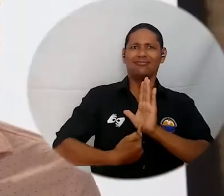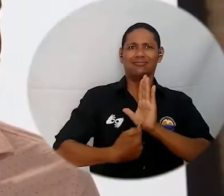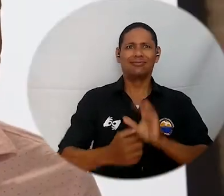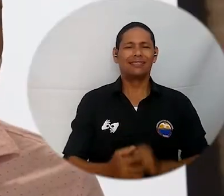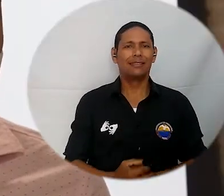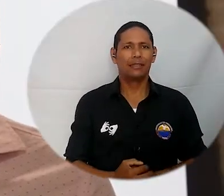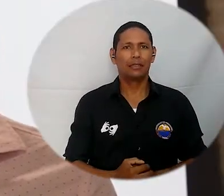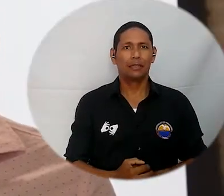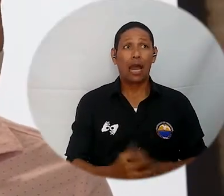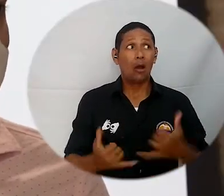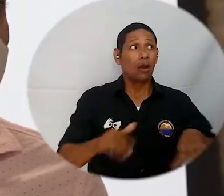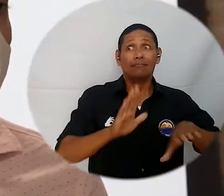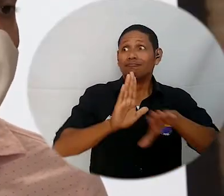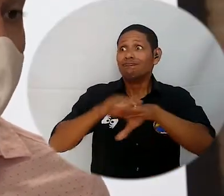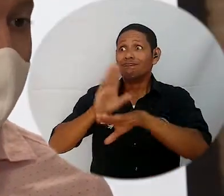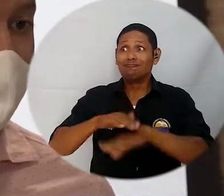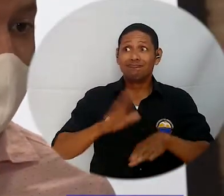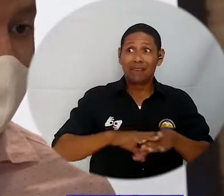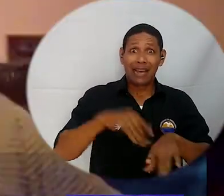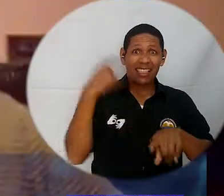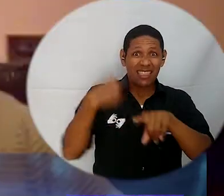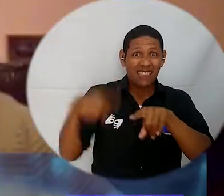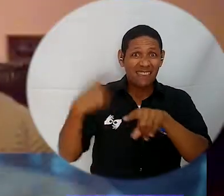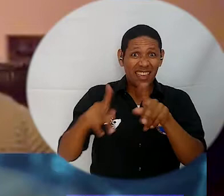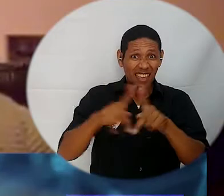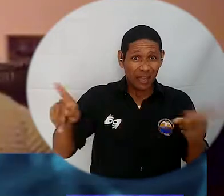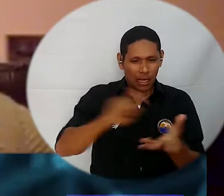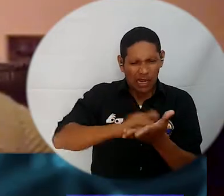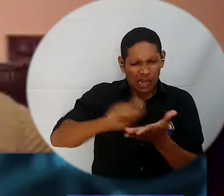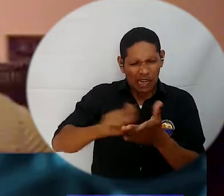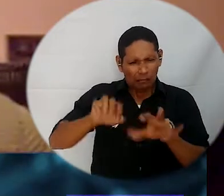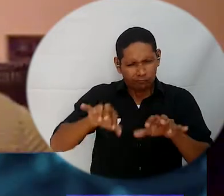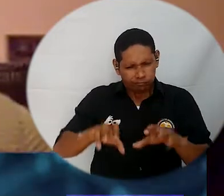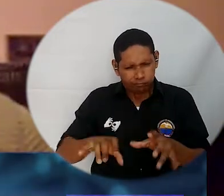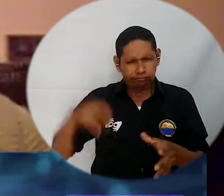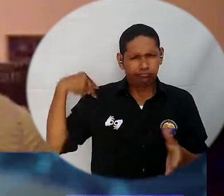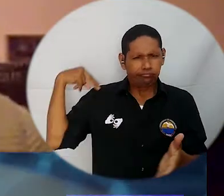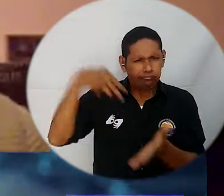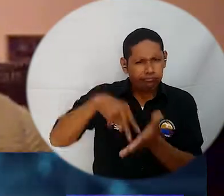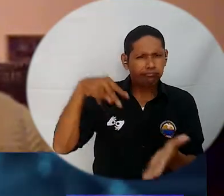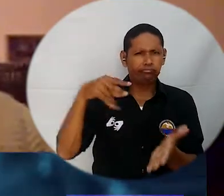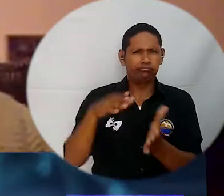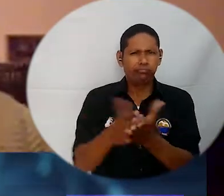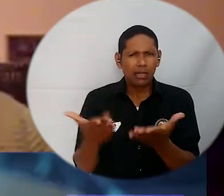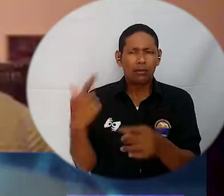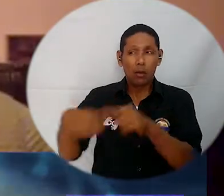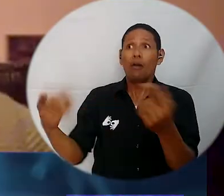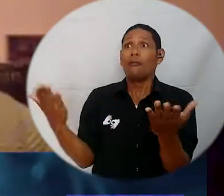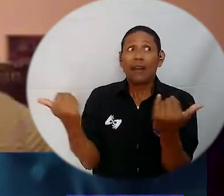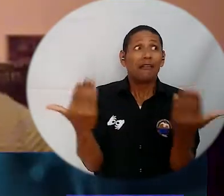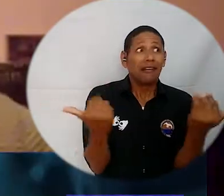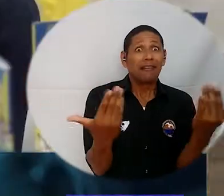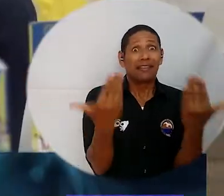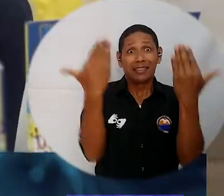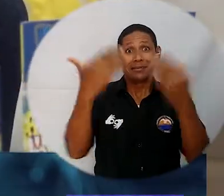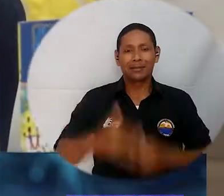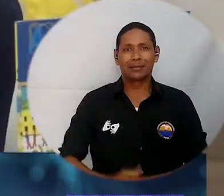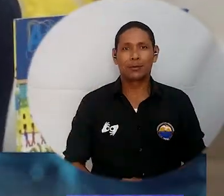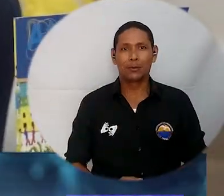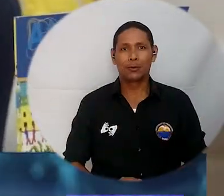artísticas de nuestro Caribe. Y desde este punto de vista, invitamos a todos los autores a